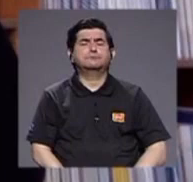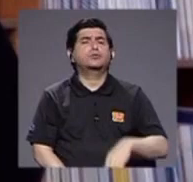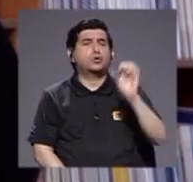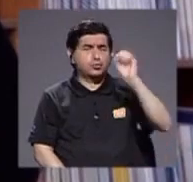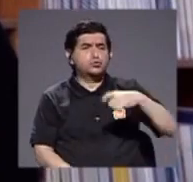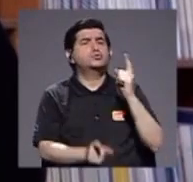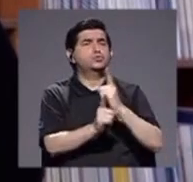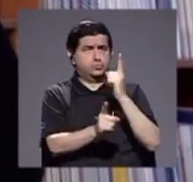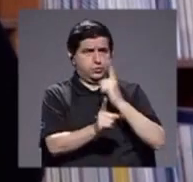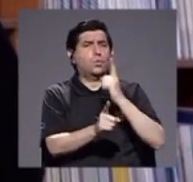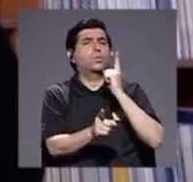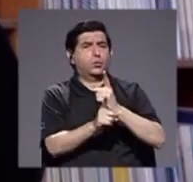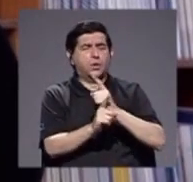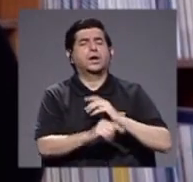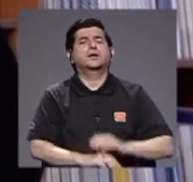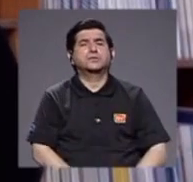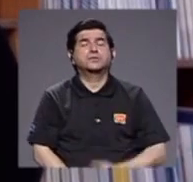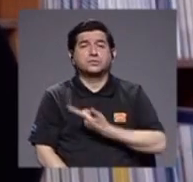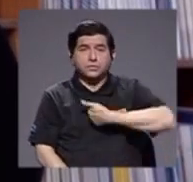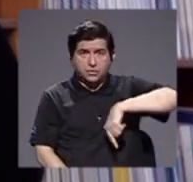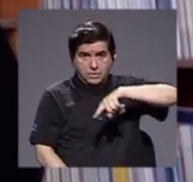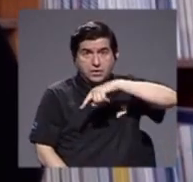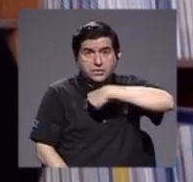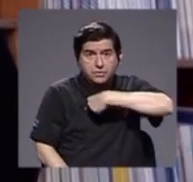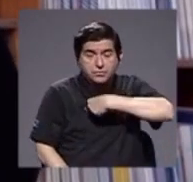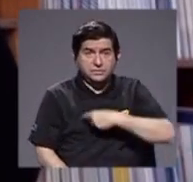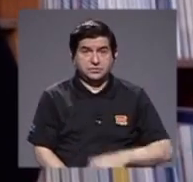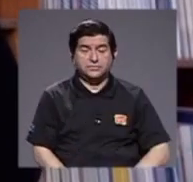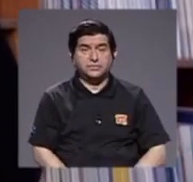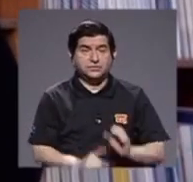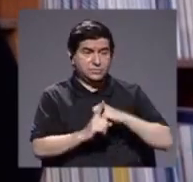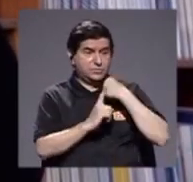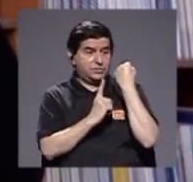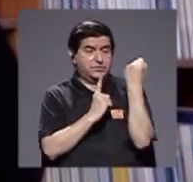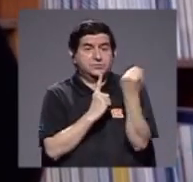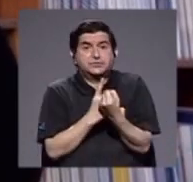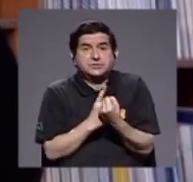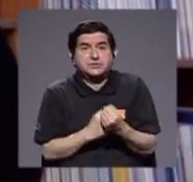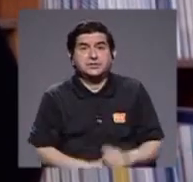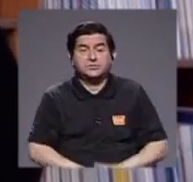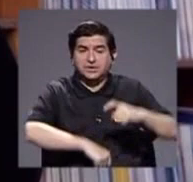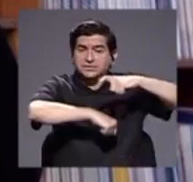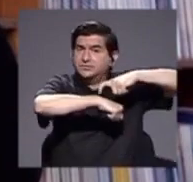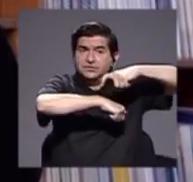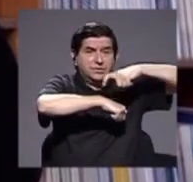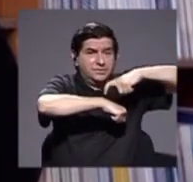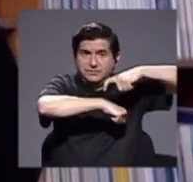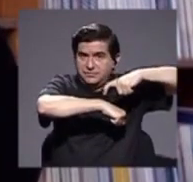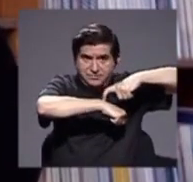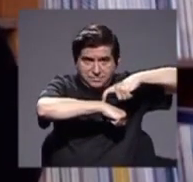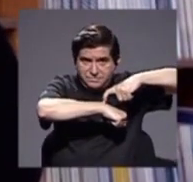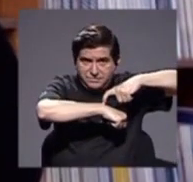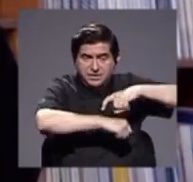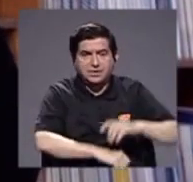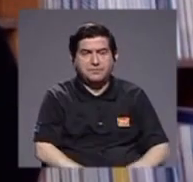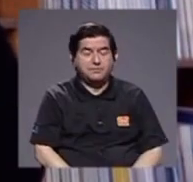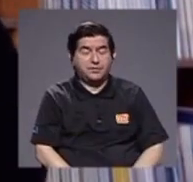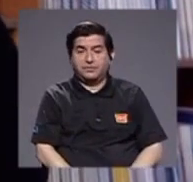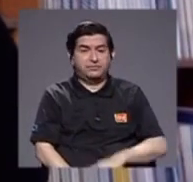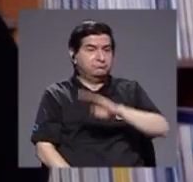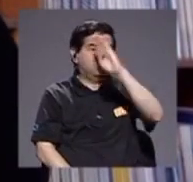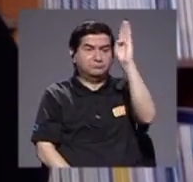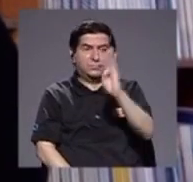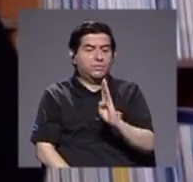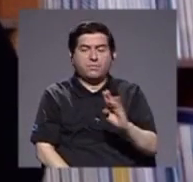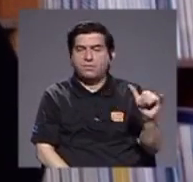sí, efectivamente, pues nos encontramos sin lugar a dudas en un momento pues inédito